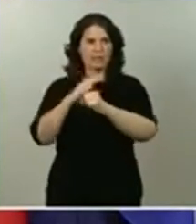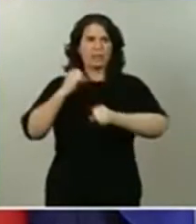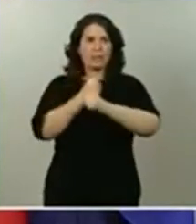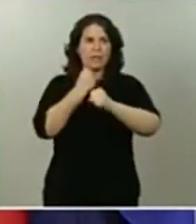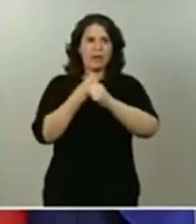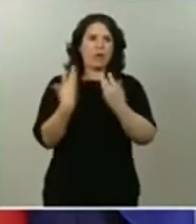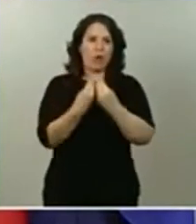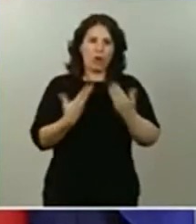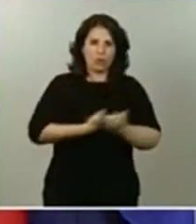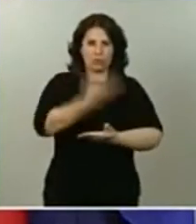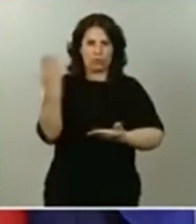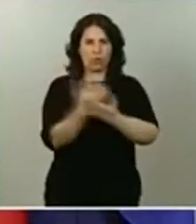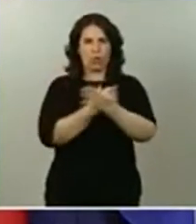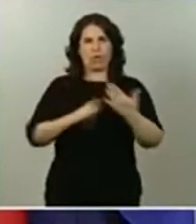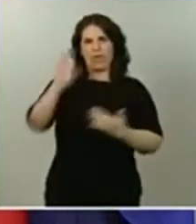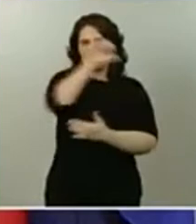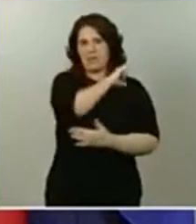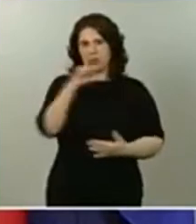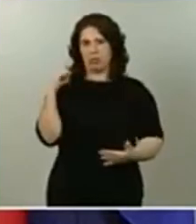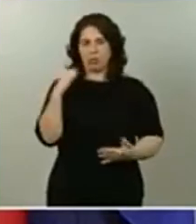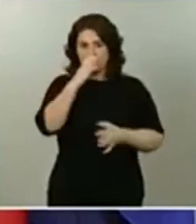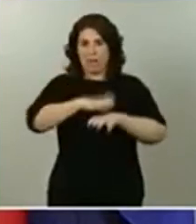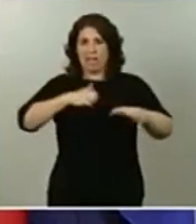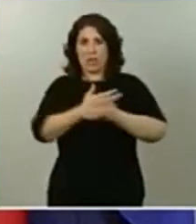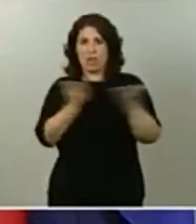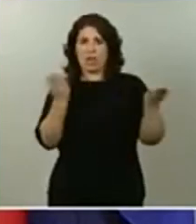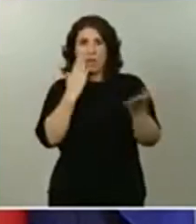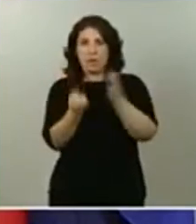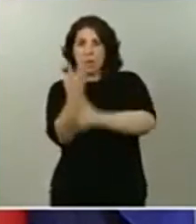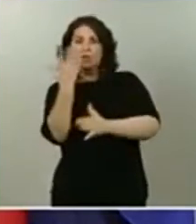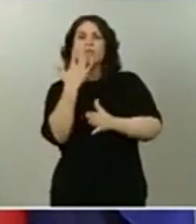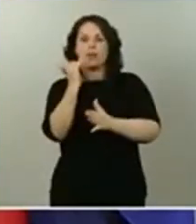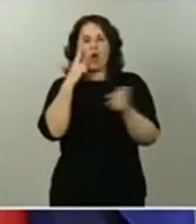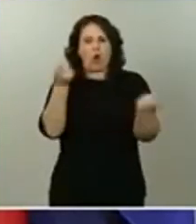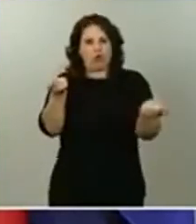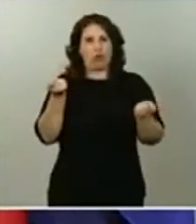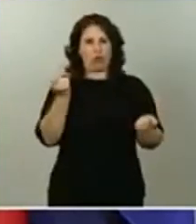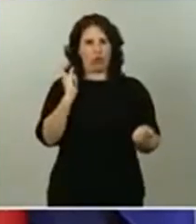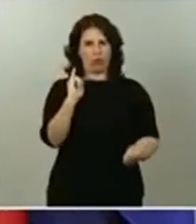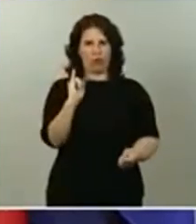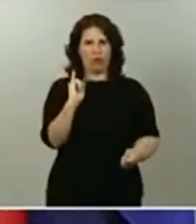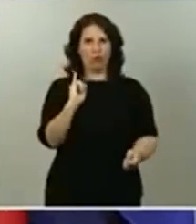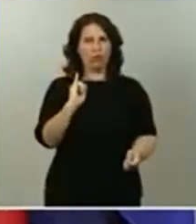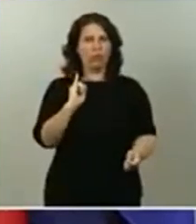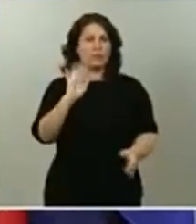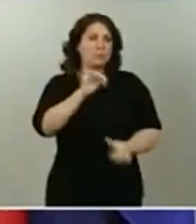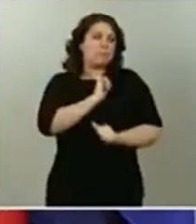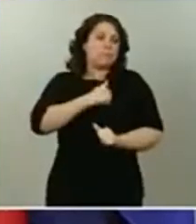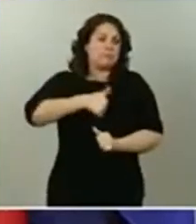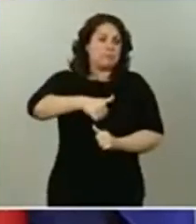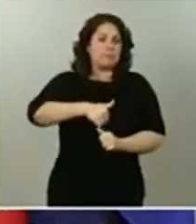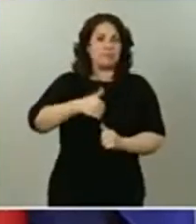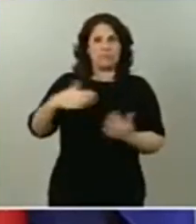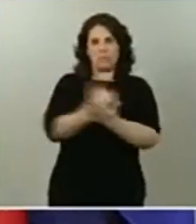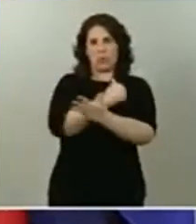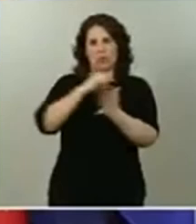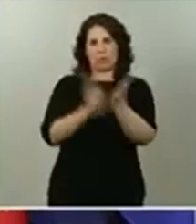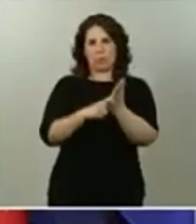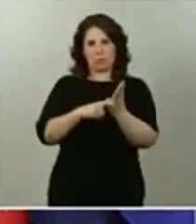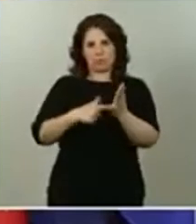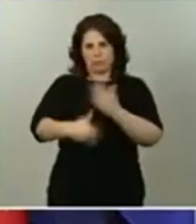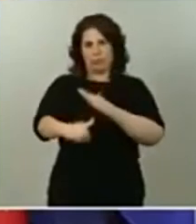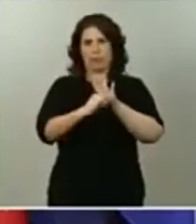de estos brotes están en situación ya de control y algunos de ellos esperamos que lo estén en breve. Extendremos naturalmente al corriente de